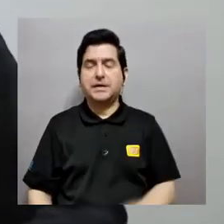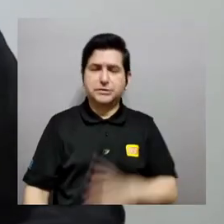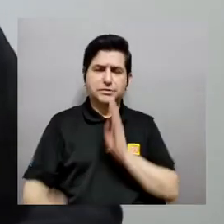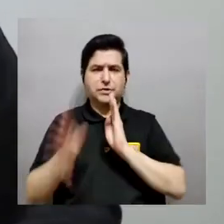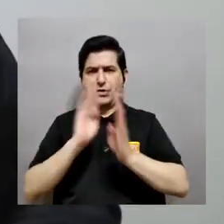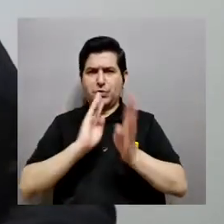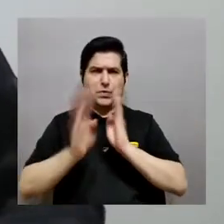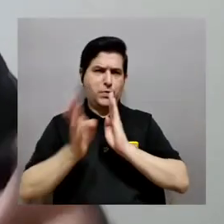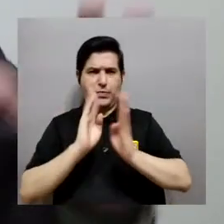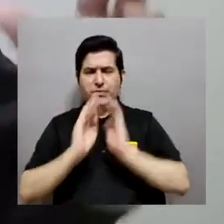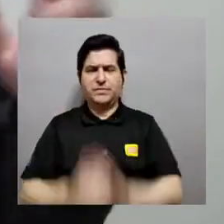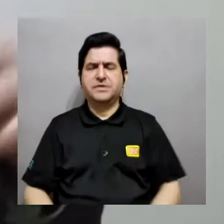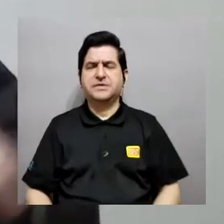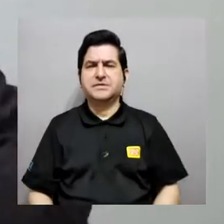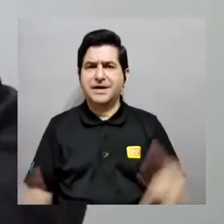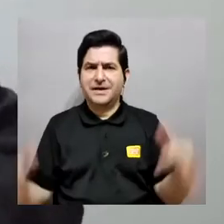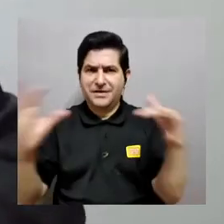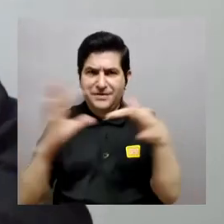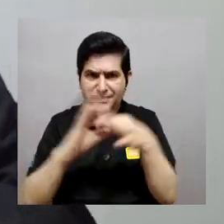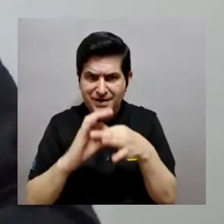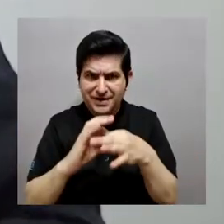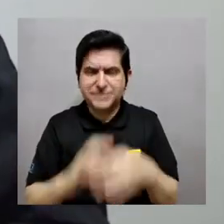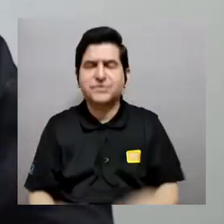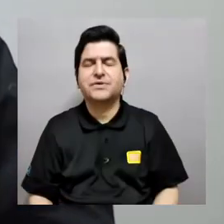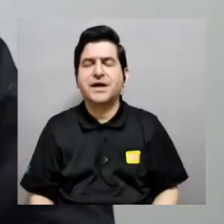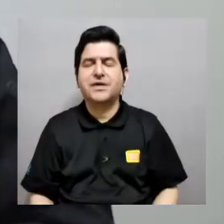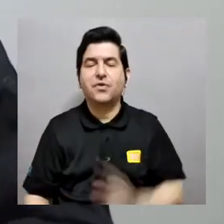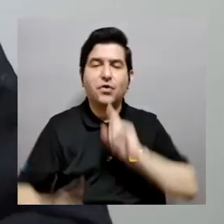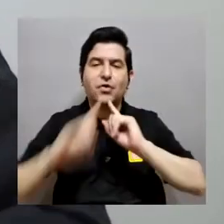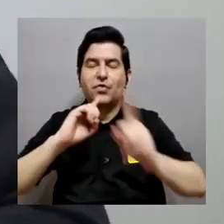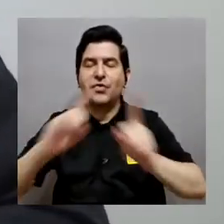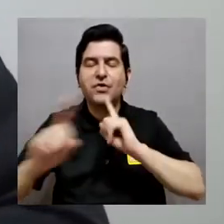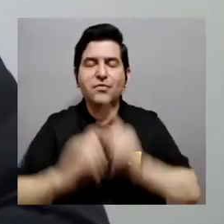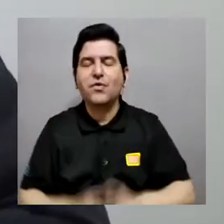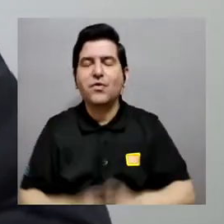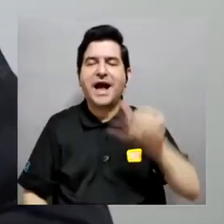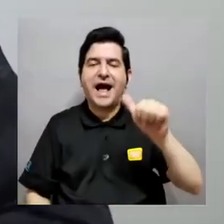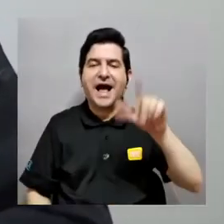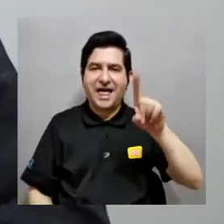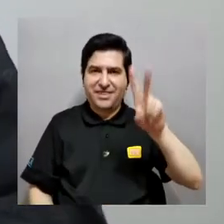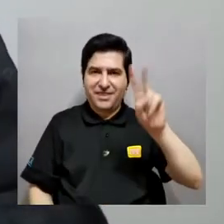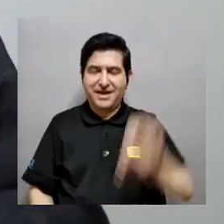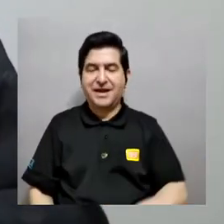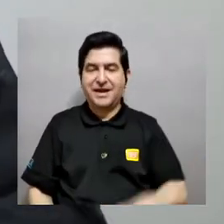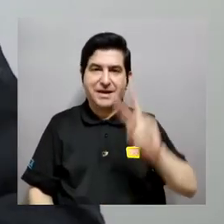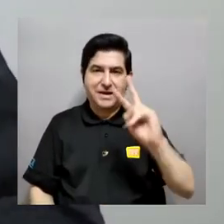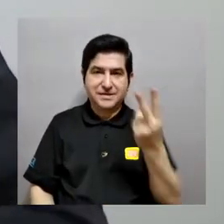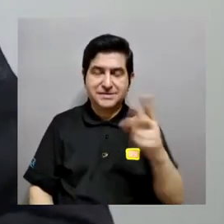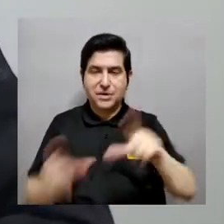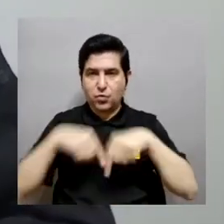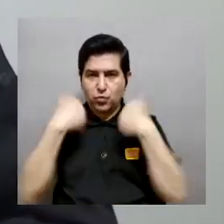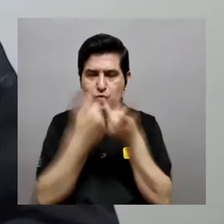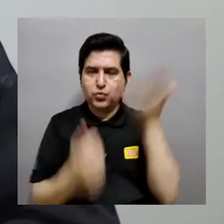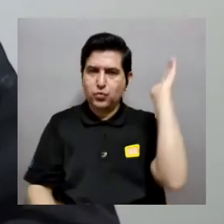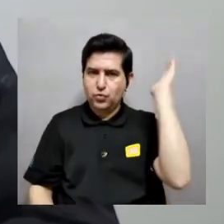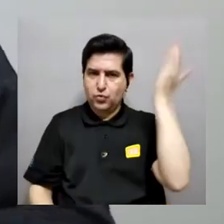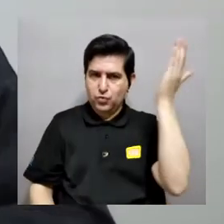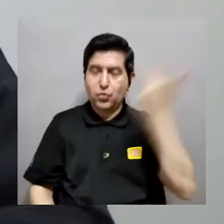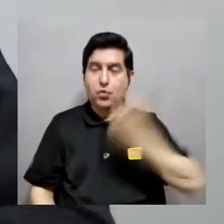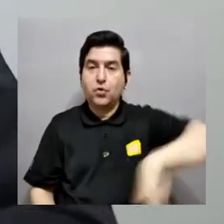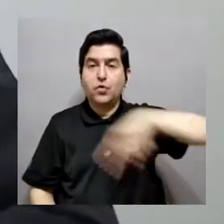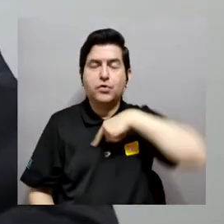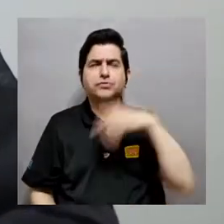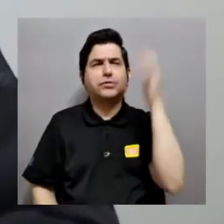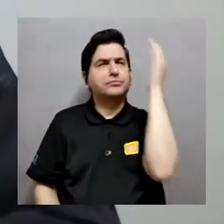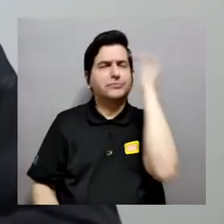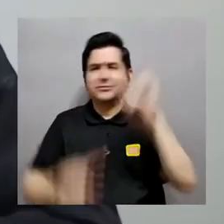bueno regresamos con más de este conversatorio de pues denominado divulga ADN este